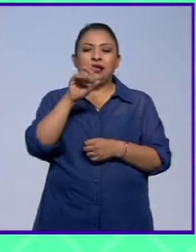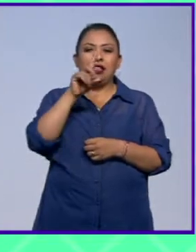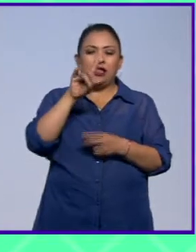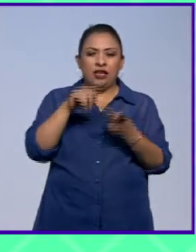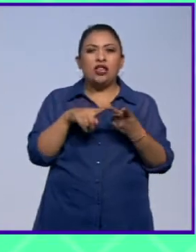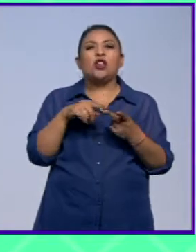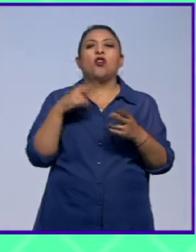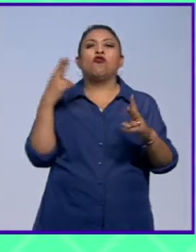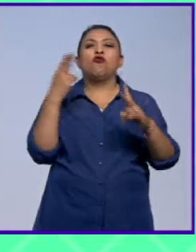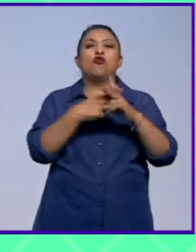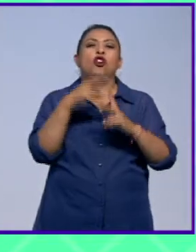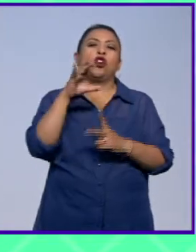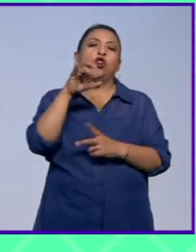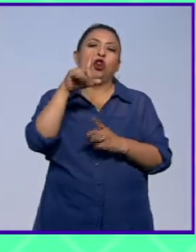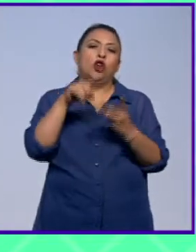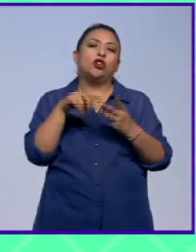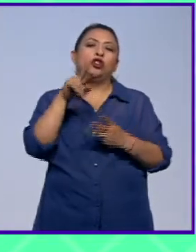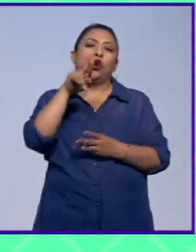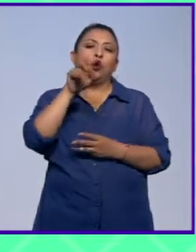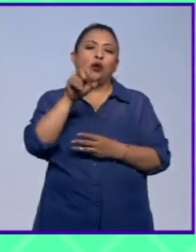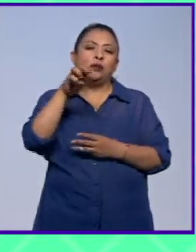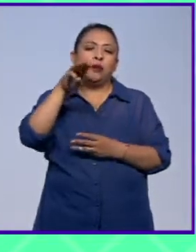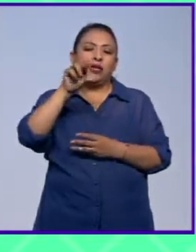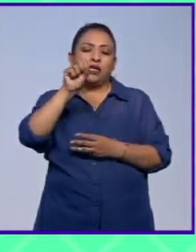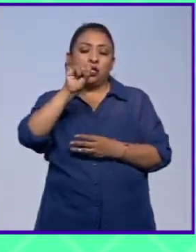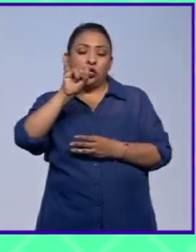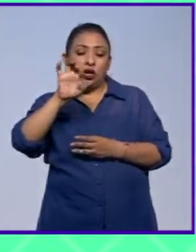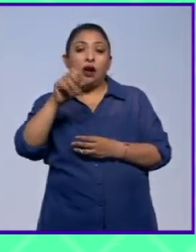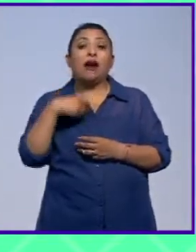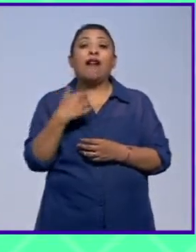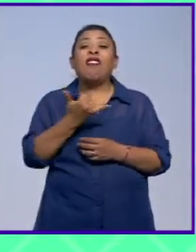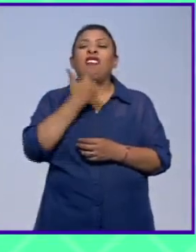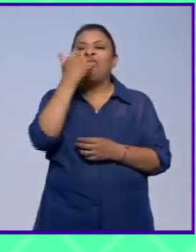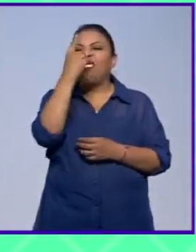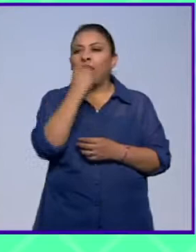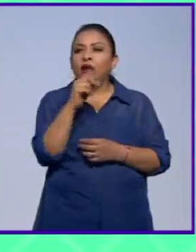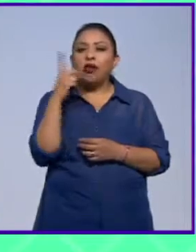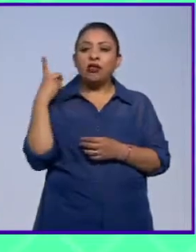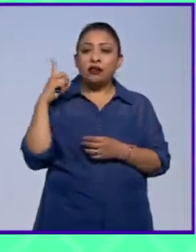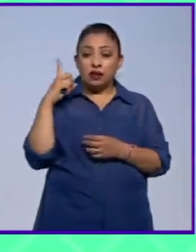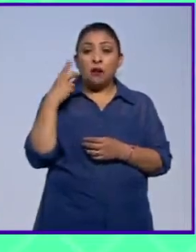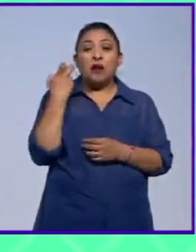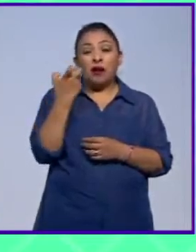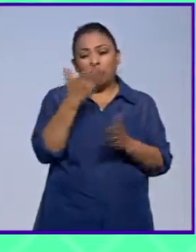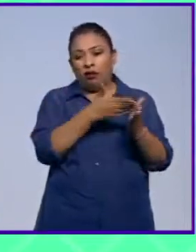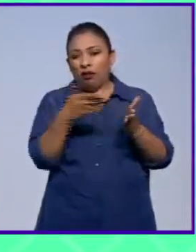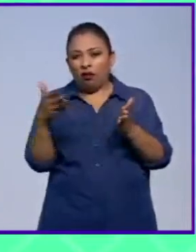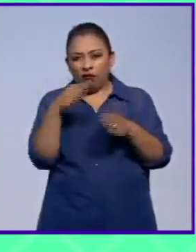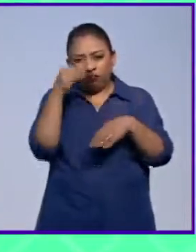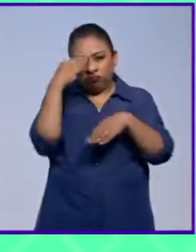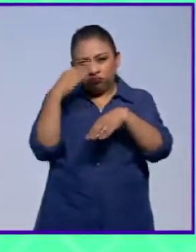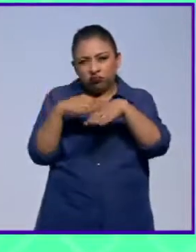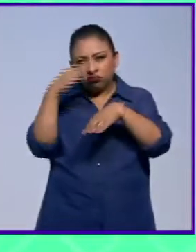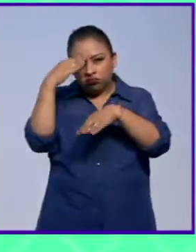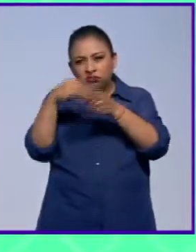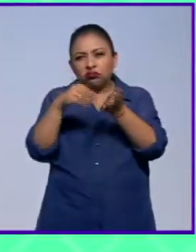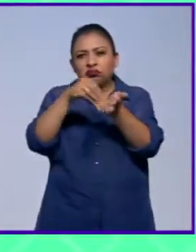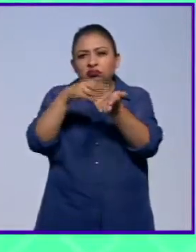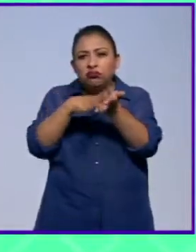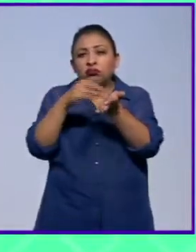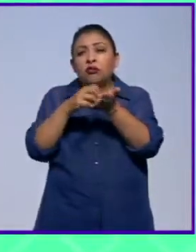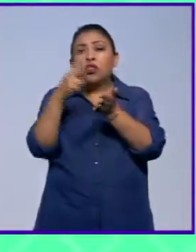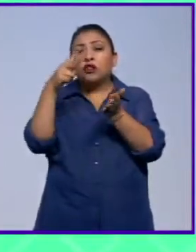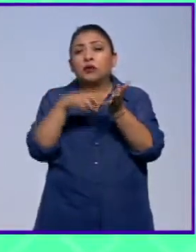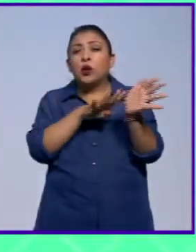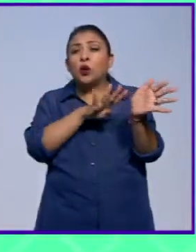asesinato de Colosio y Ruiz Macié y el error de diciembre son algunos de estos momentos que registró el fotógrafo en más de